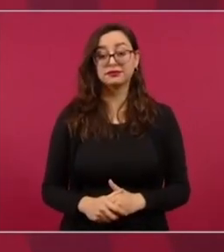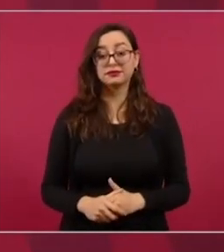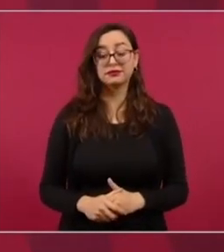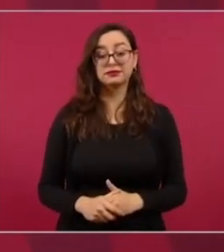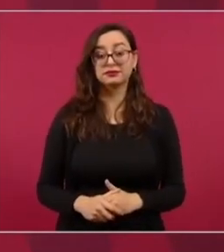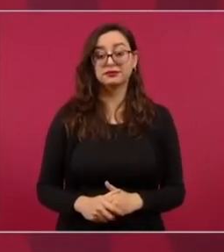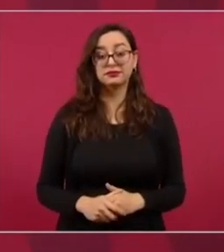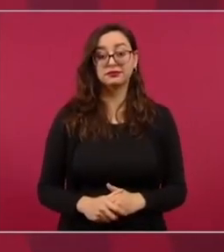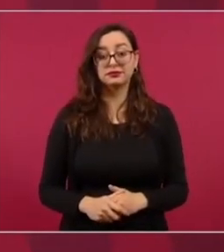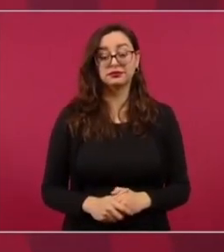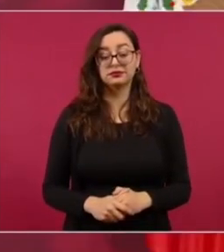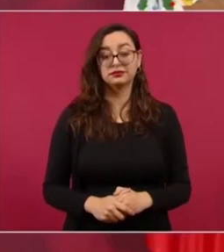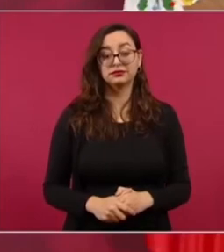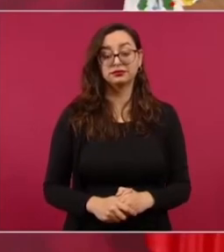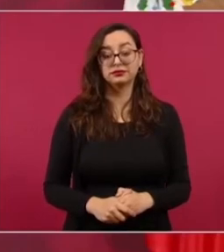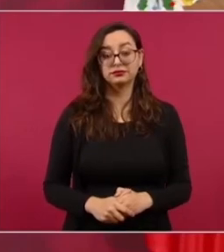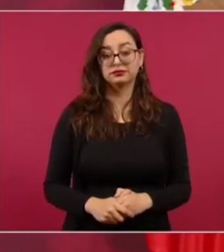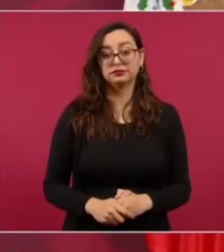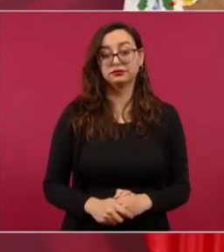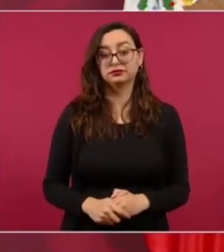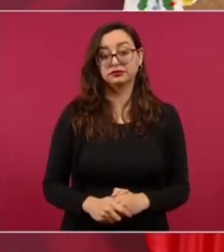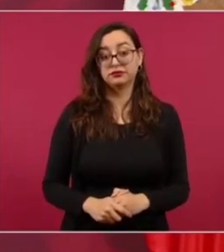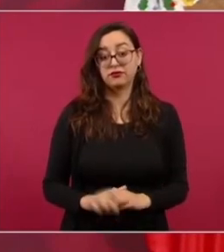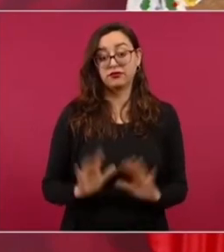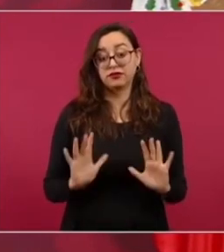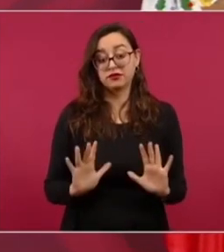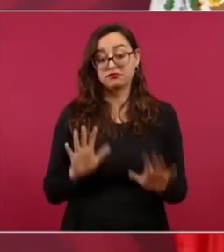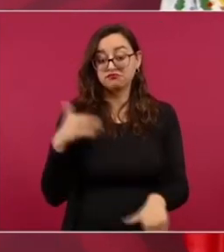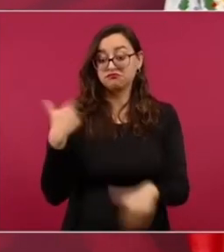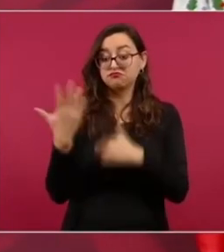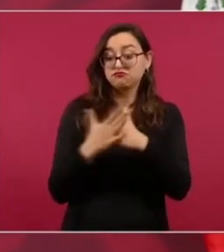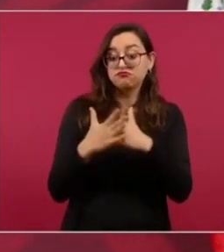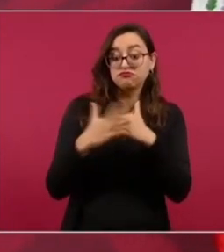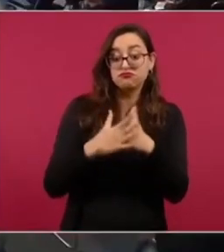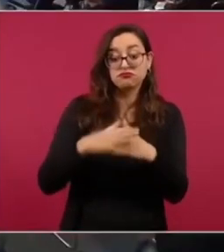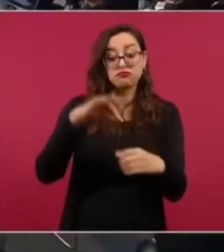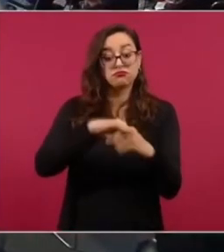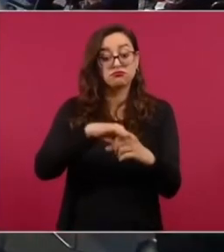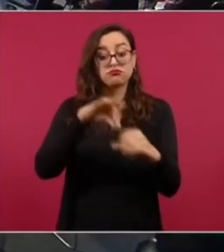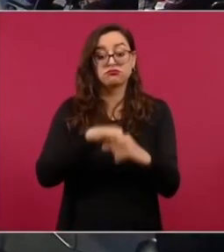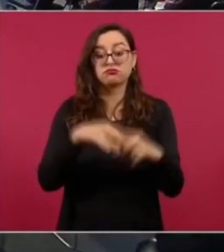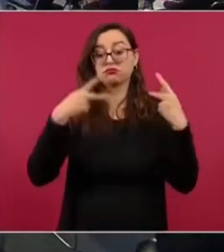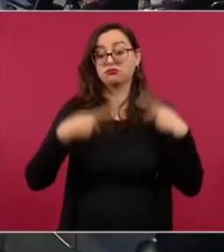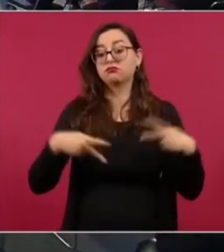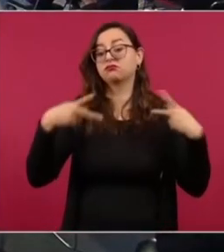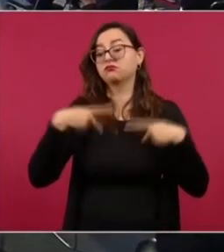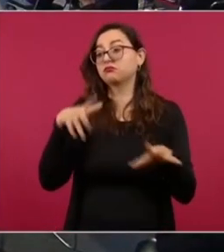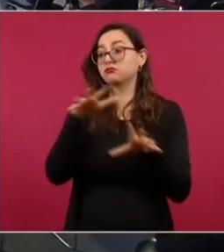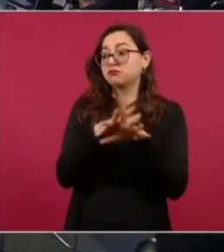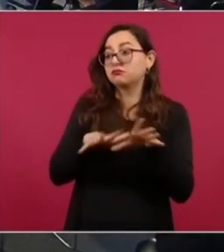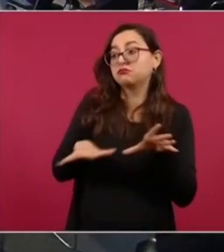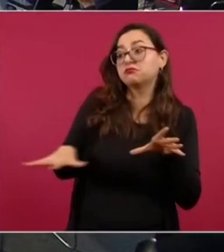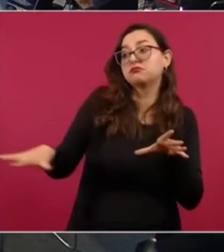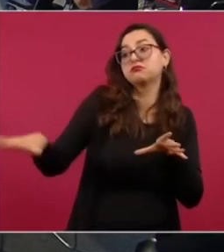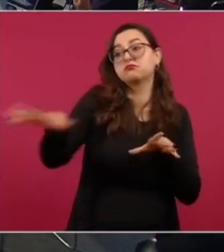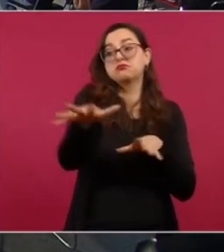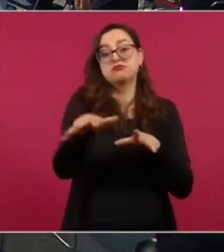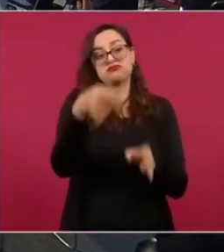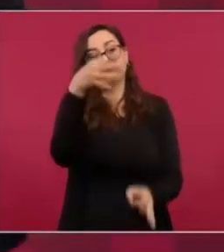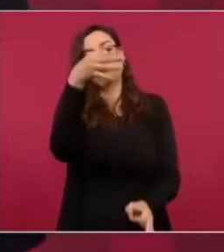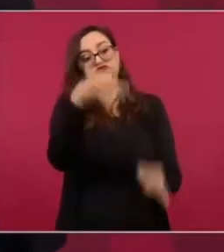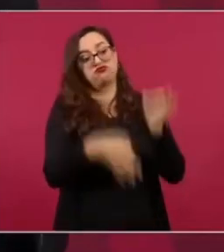y es la gente la que decide